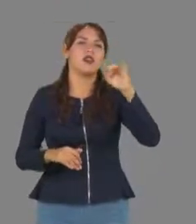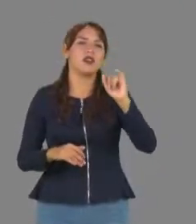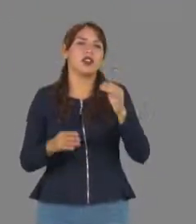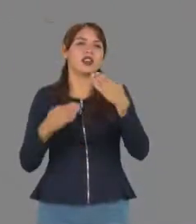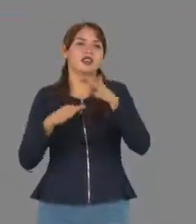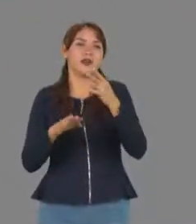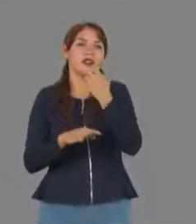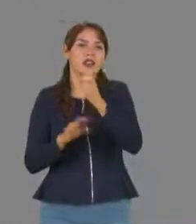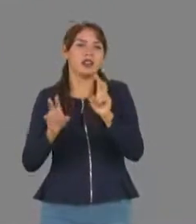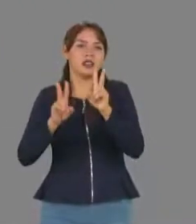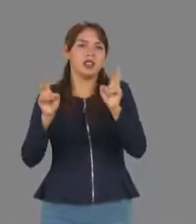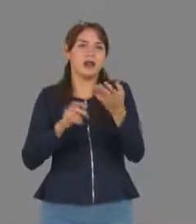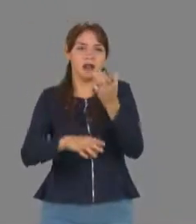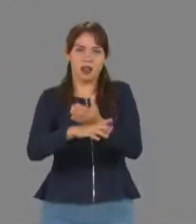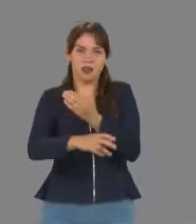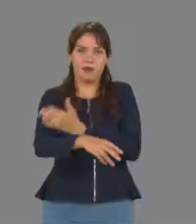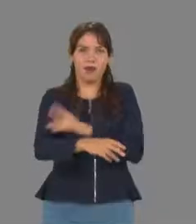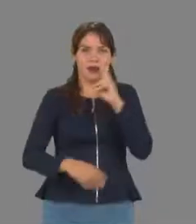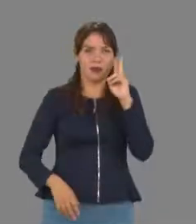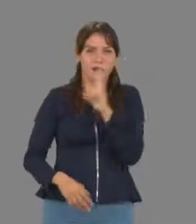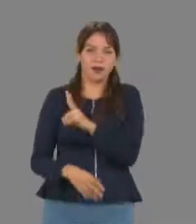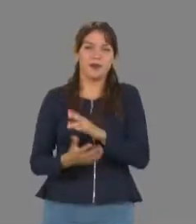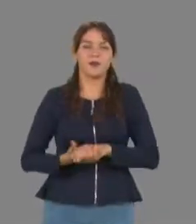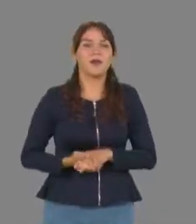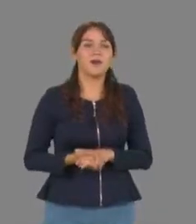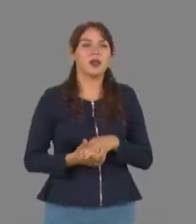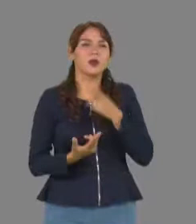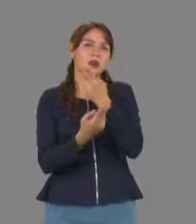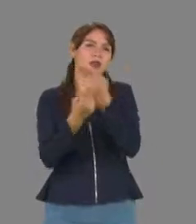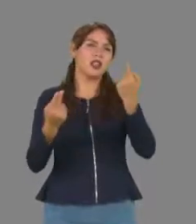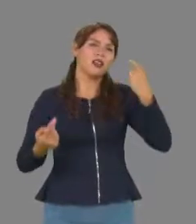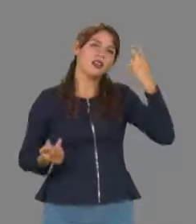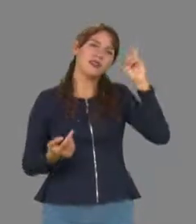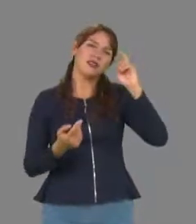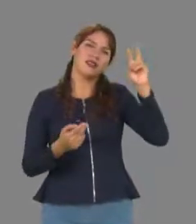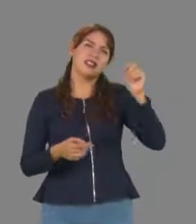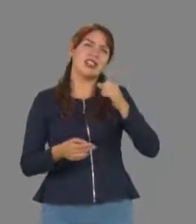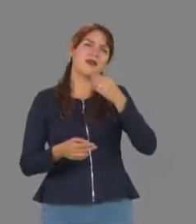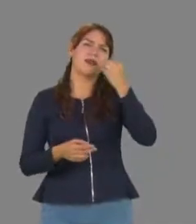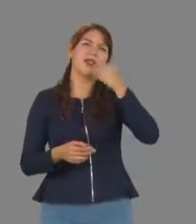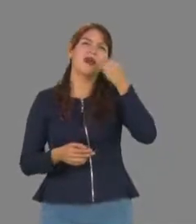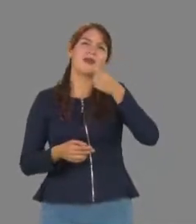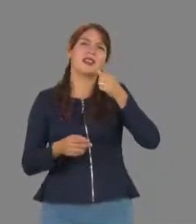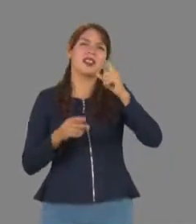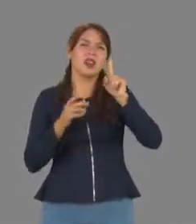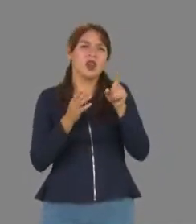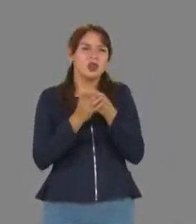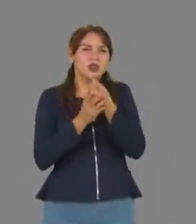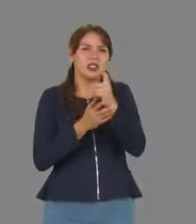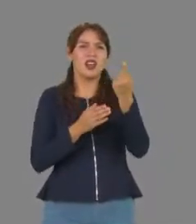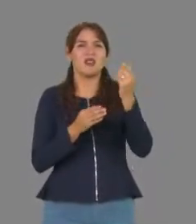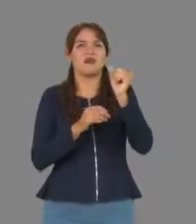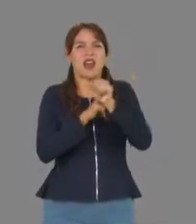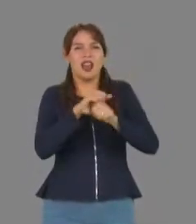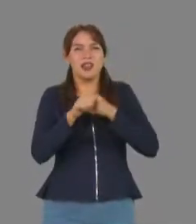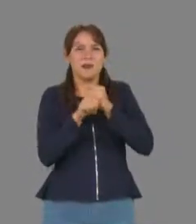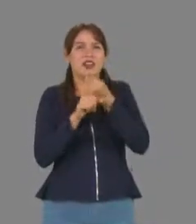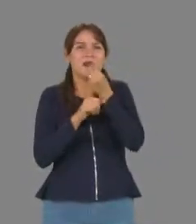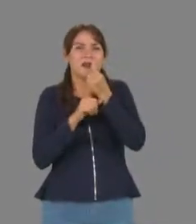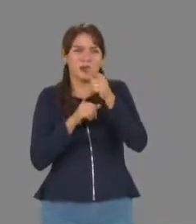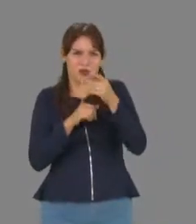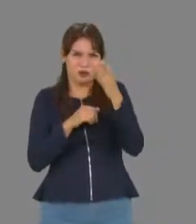sobre este tema. Acompáñenme a verlo. ¿Se imagina el sabor de un gusano, de un chapulín o de cualquier